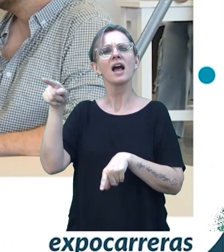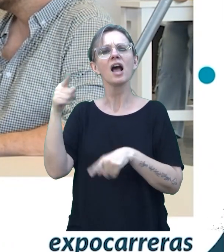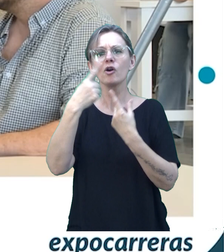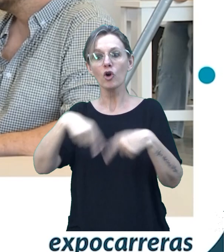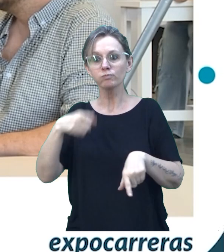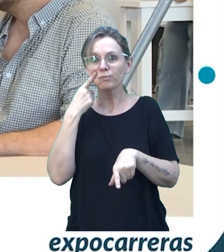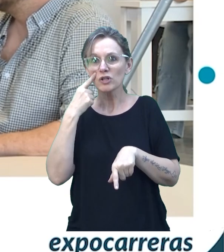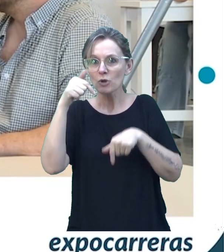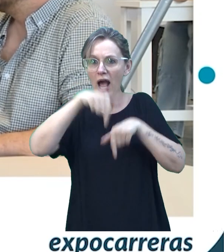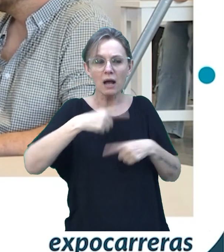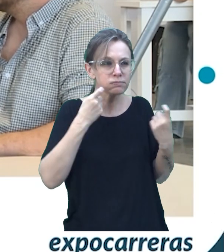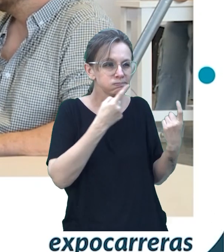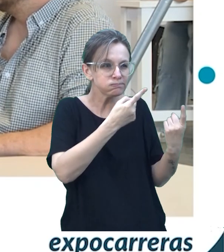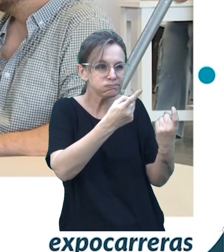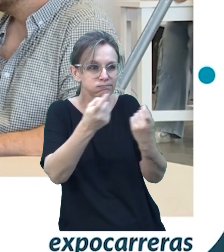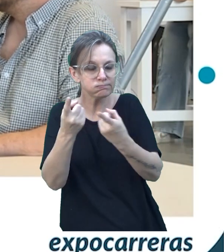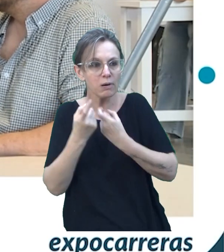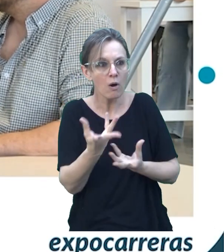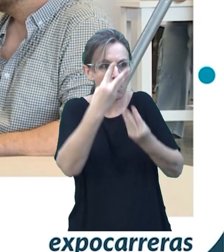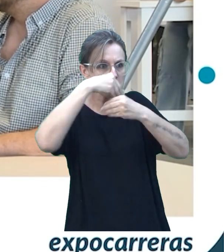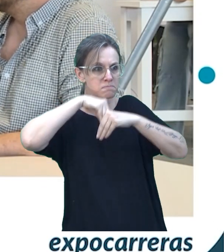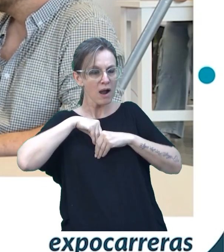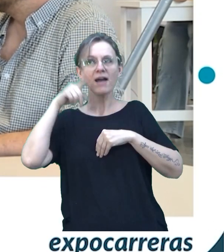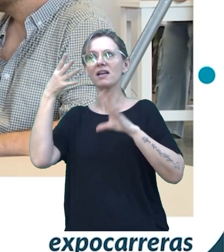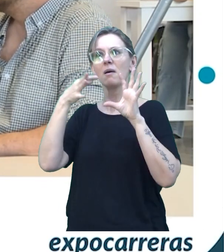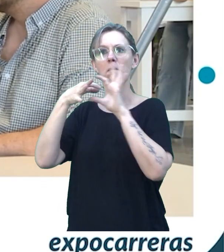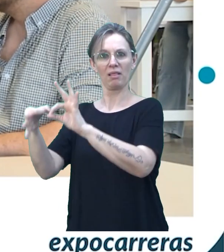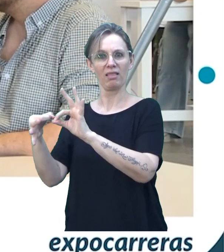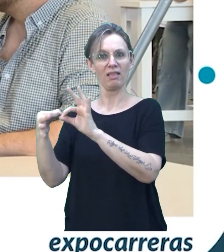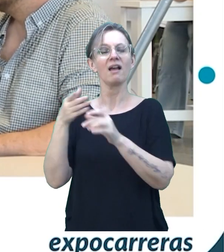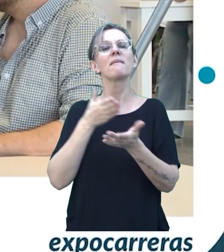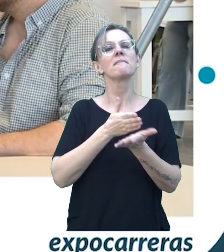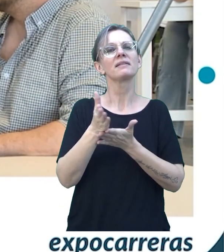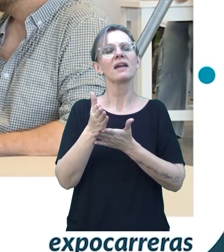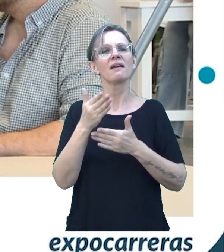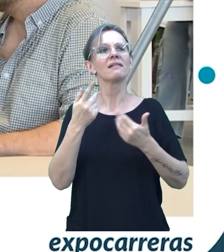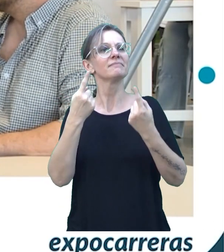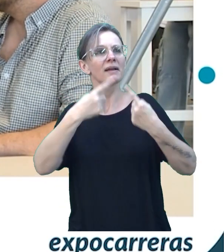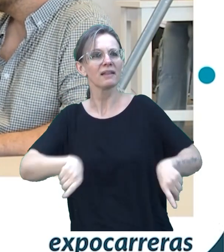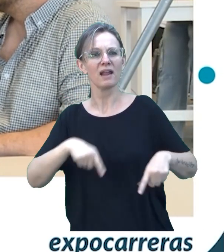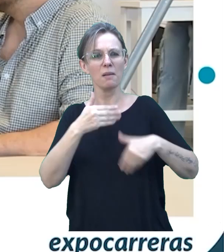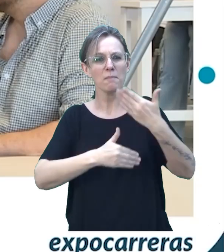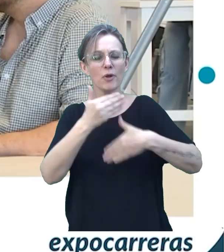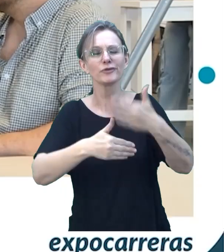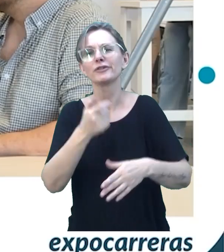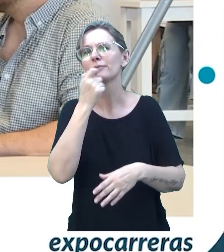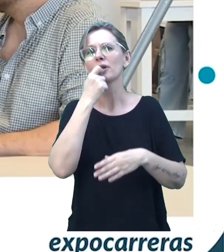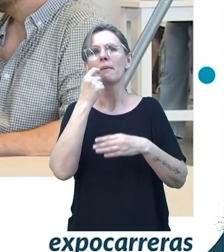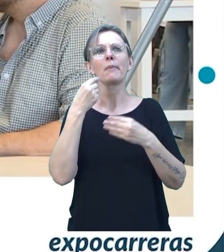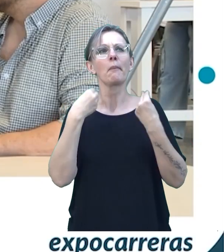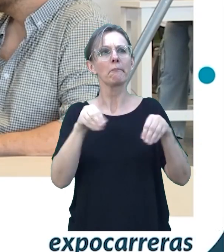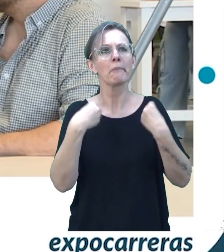que yo vi acá en la FADU. Nosotros en materiales y procesos vemos mucho lo que es el tema de plásticos, polímeros, metales,